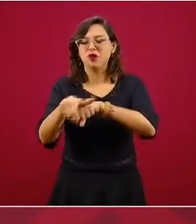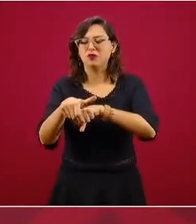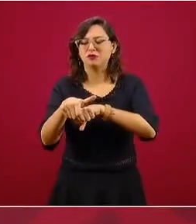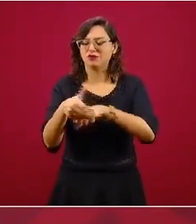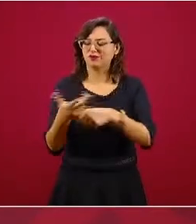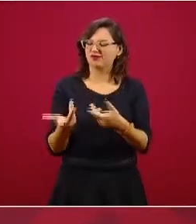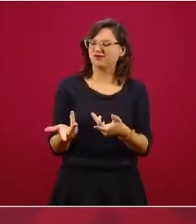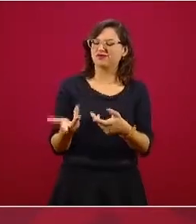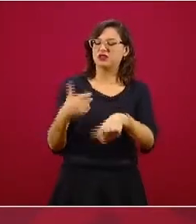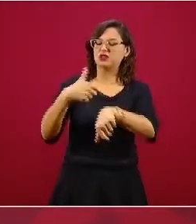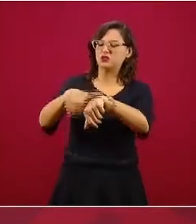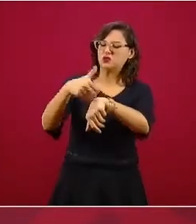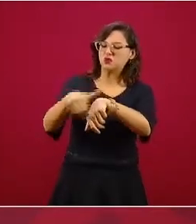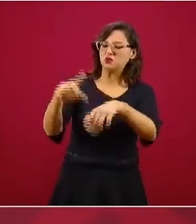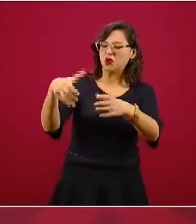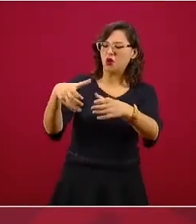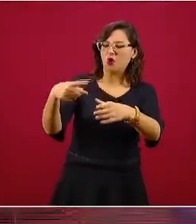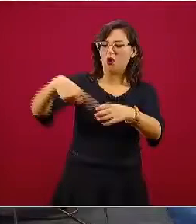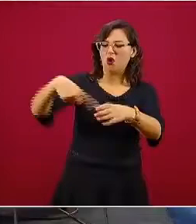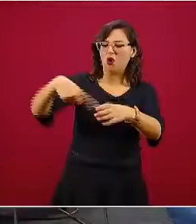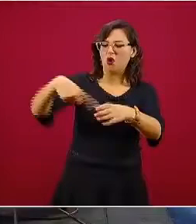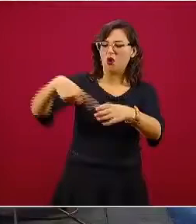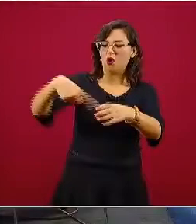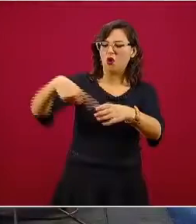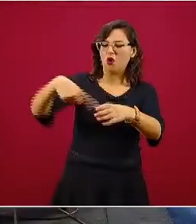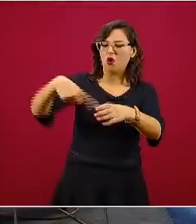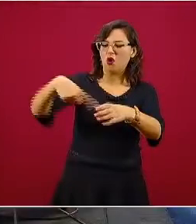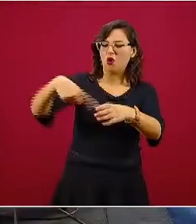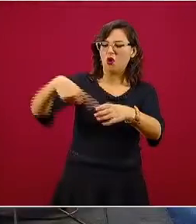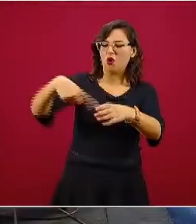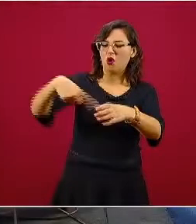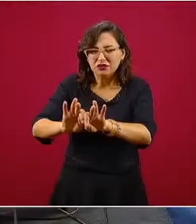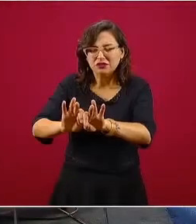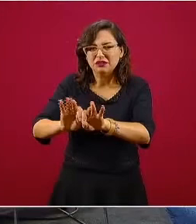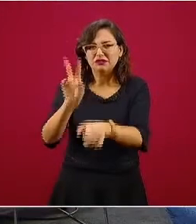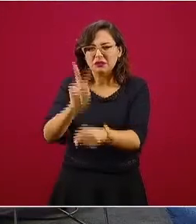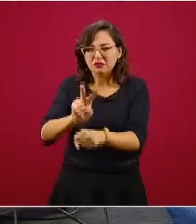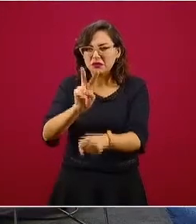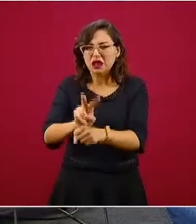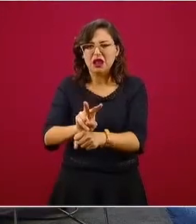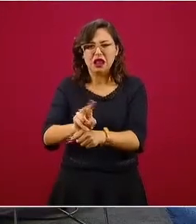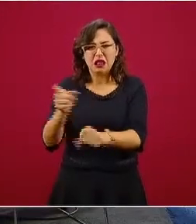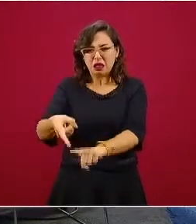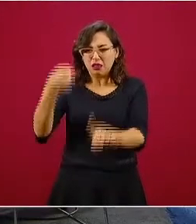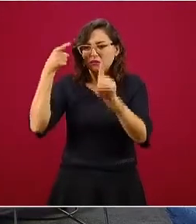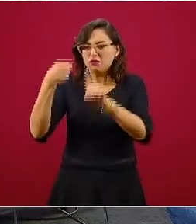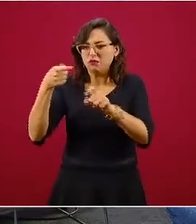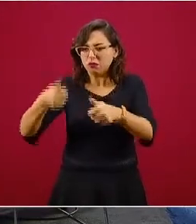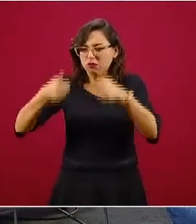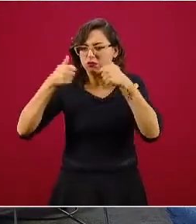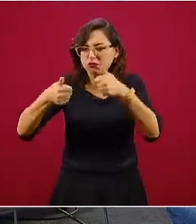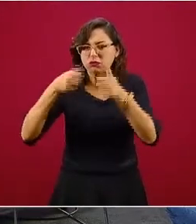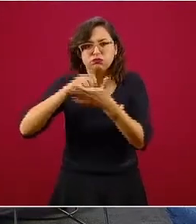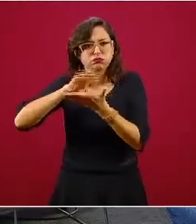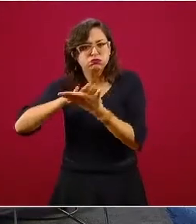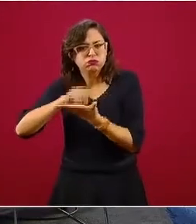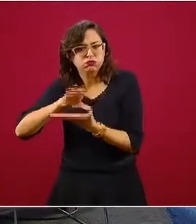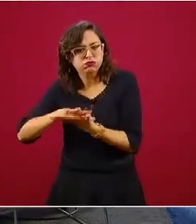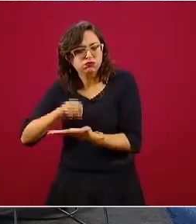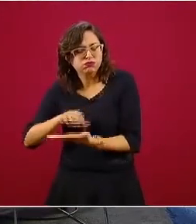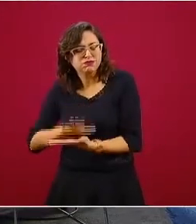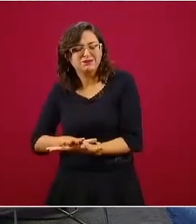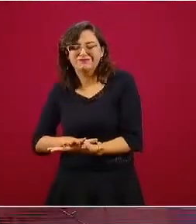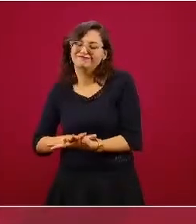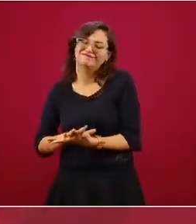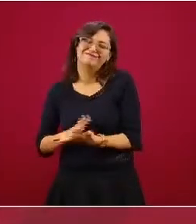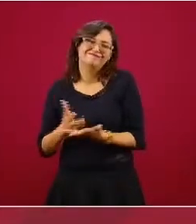mismos representaran todo lo que es importante de monitorear y de documentar sobre un fenómeno